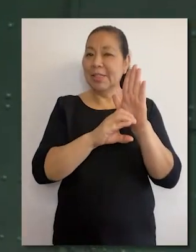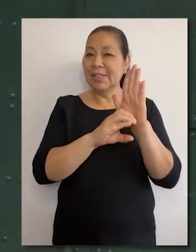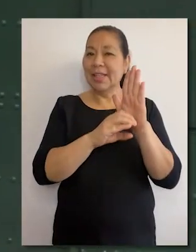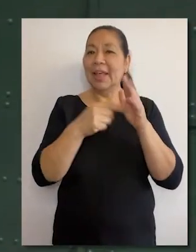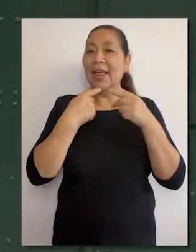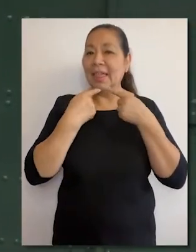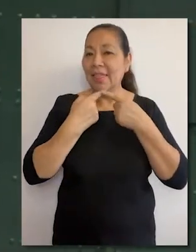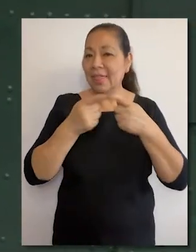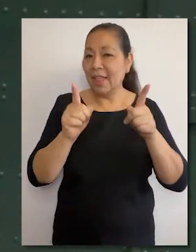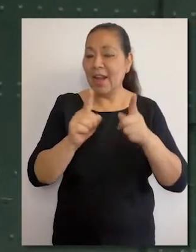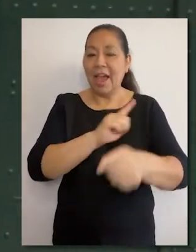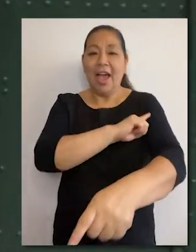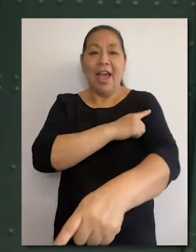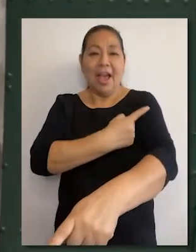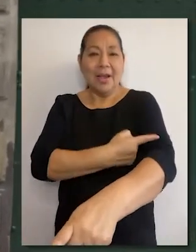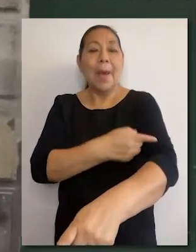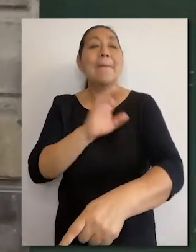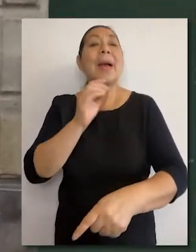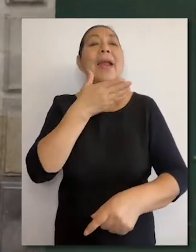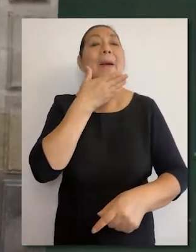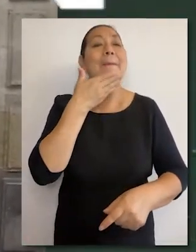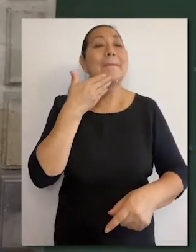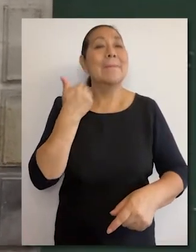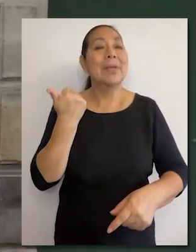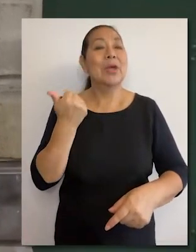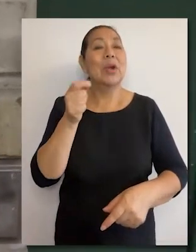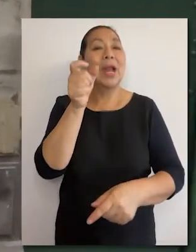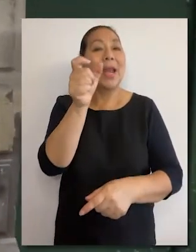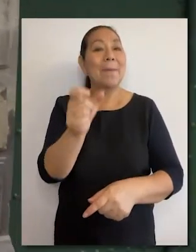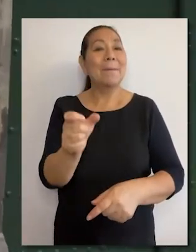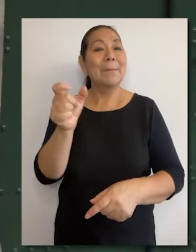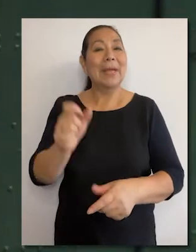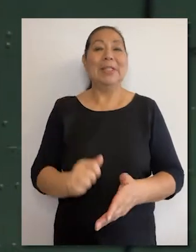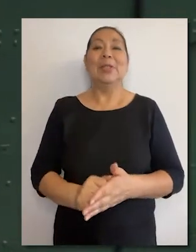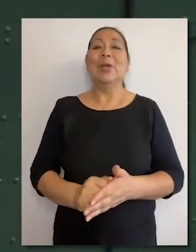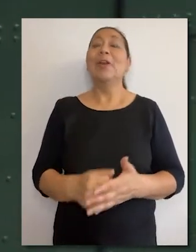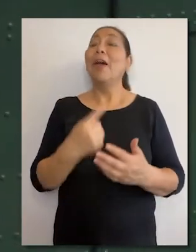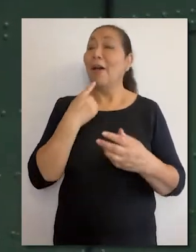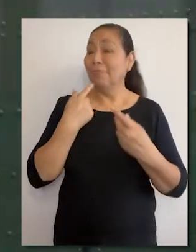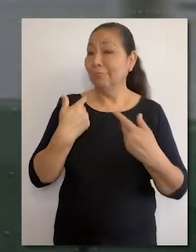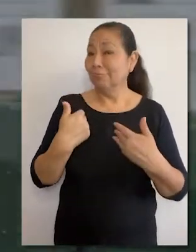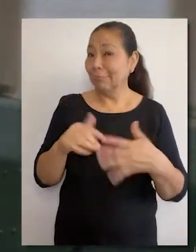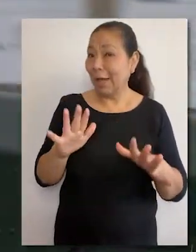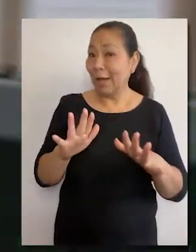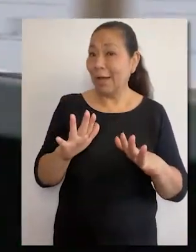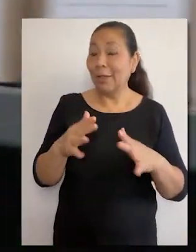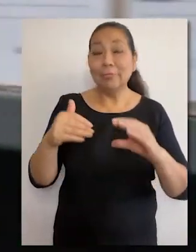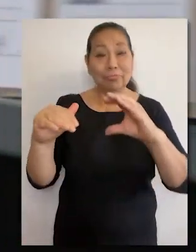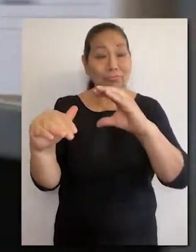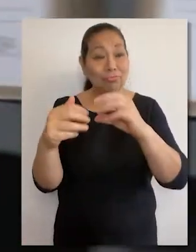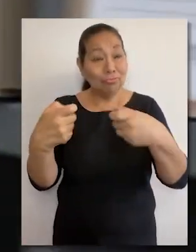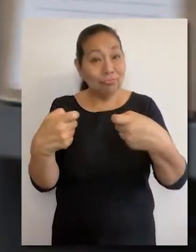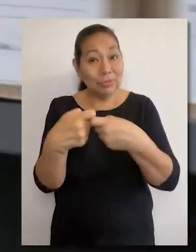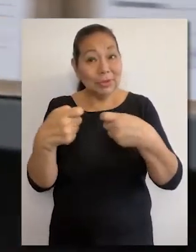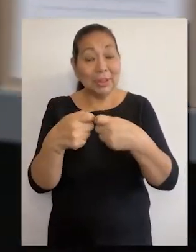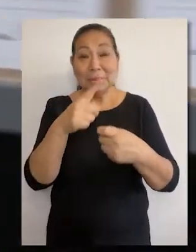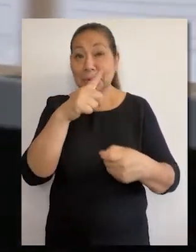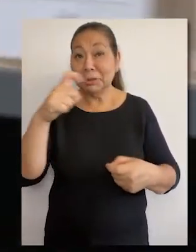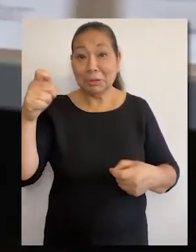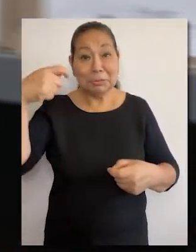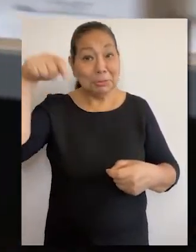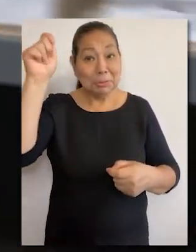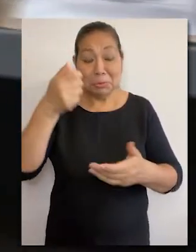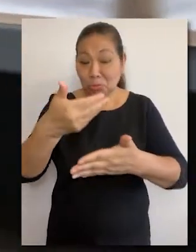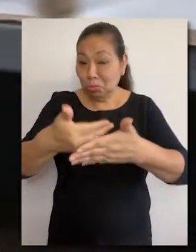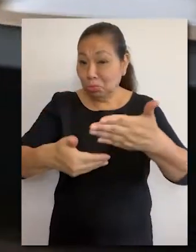Constitucional despliega su mayor esfuerzo para mejorar la atención al ciudadano. Por eso, habiendo logrado la digitalización